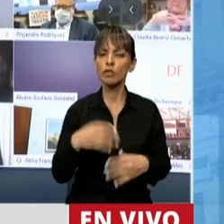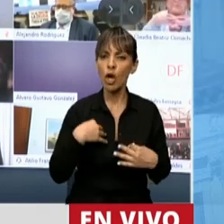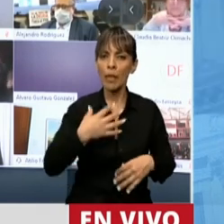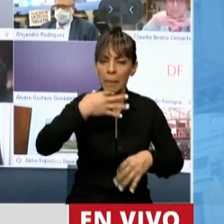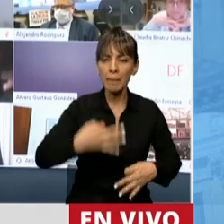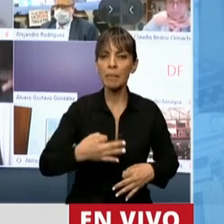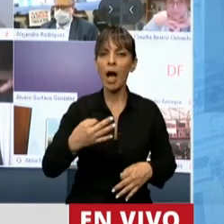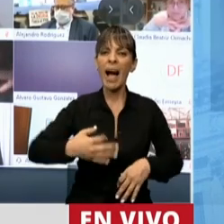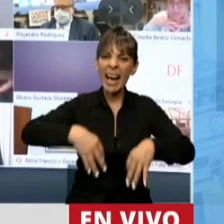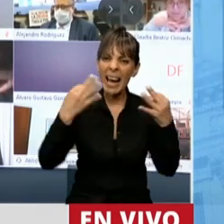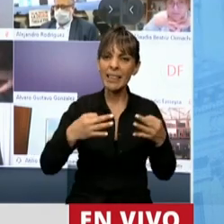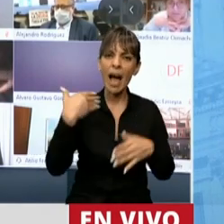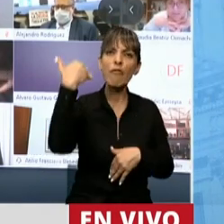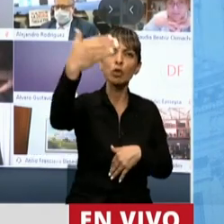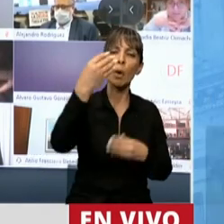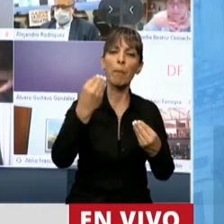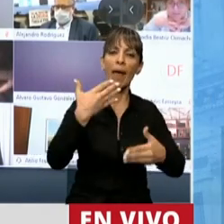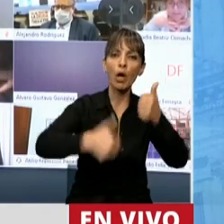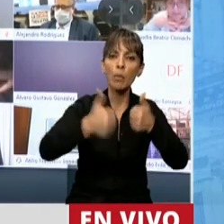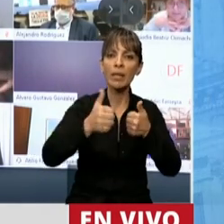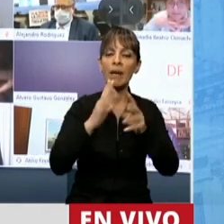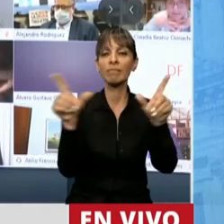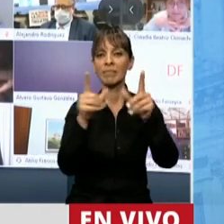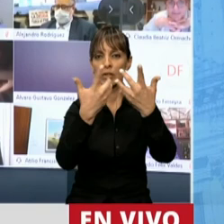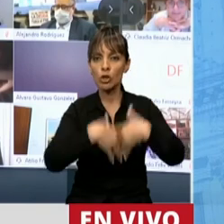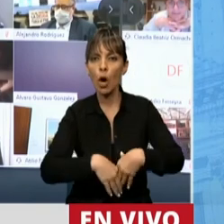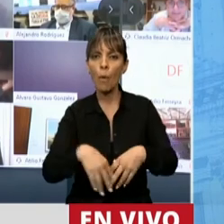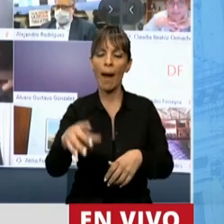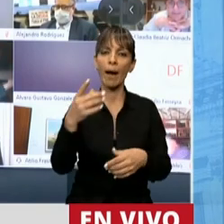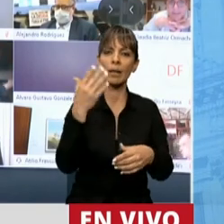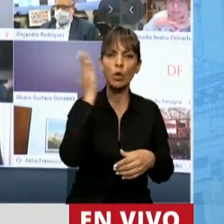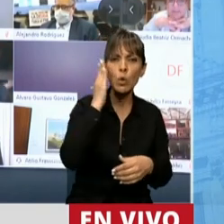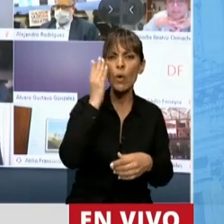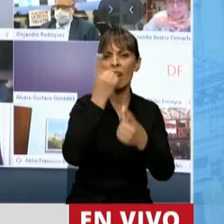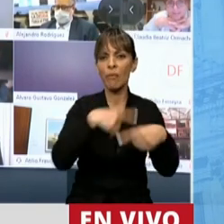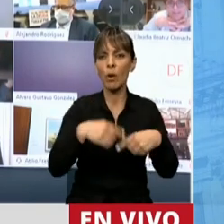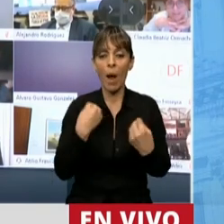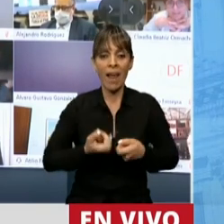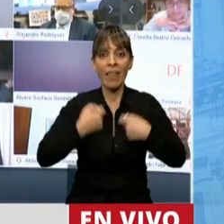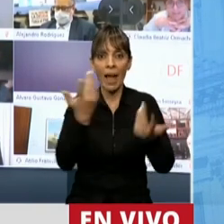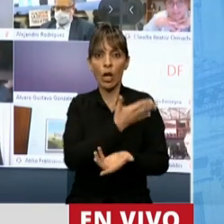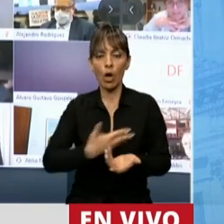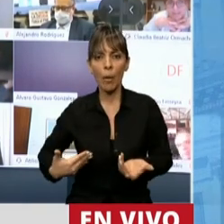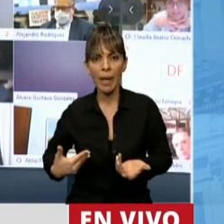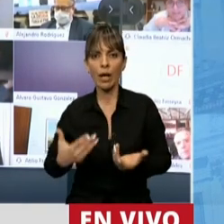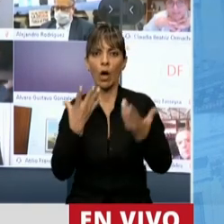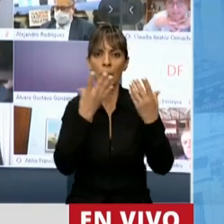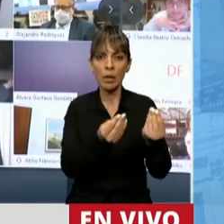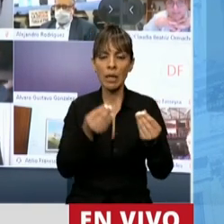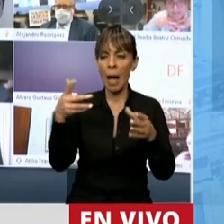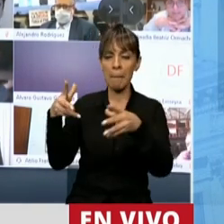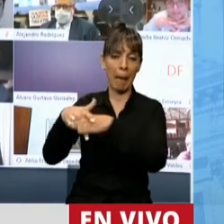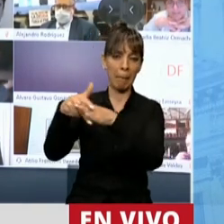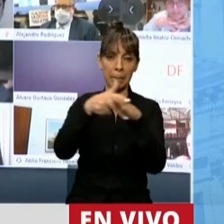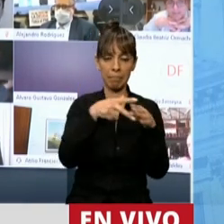garantía futuro de competitividad para el sector del software y el conocimiento que un gobierno que se va a ayudar a poner a la